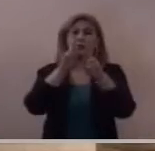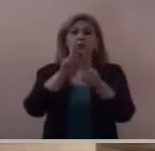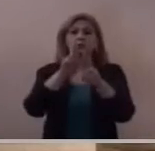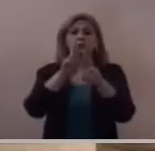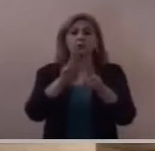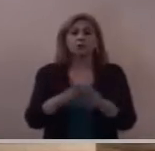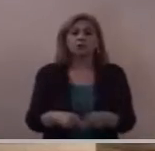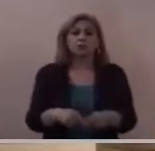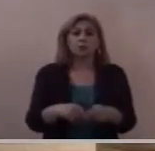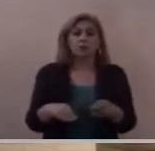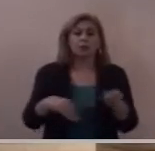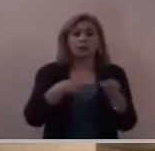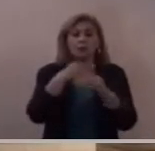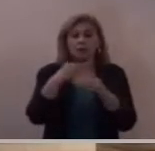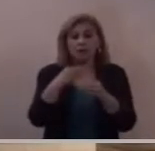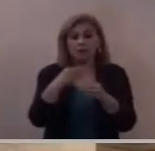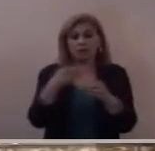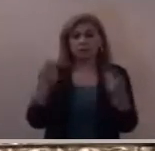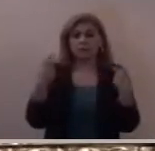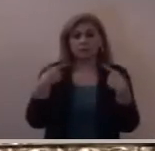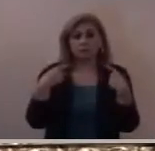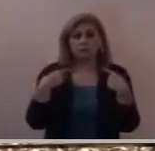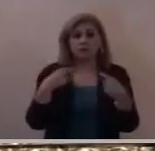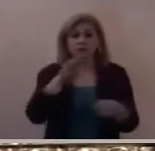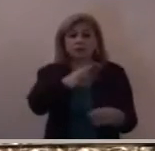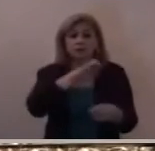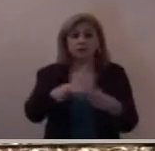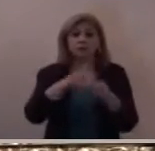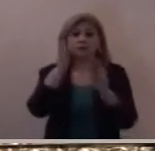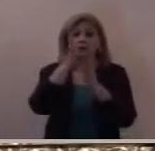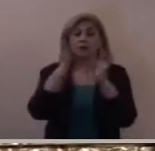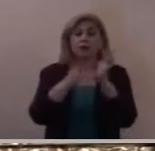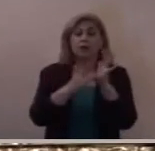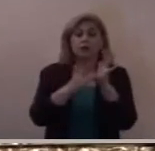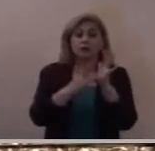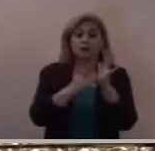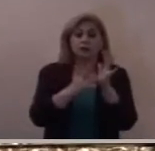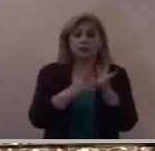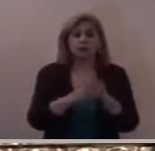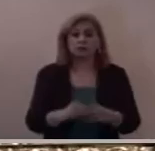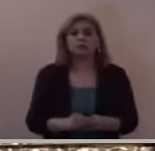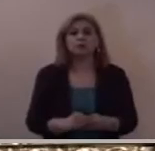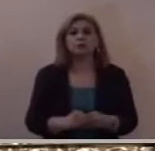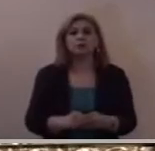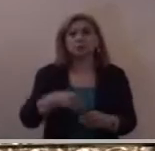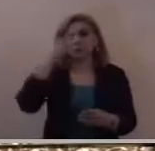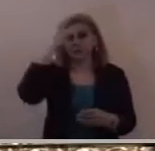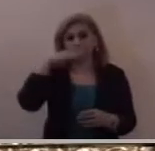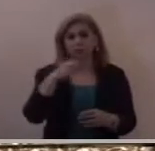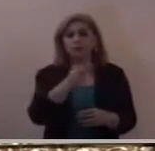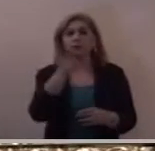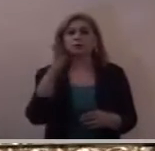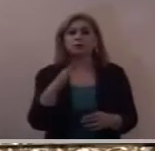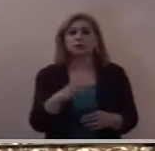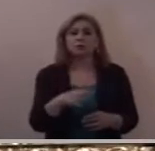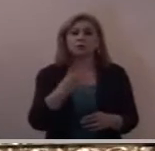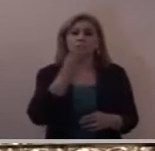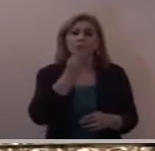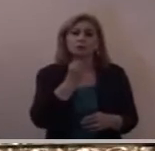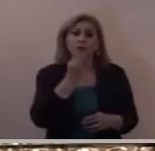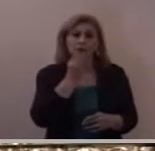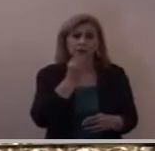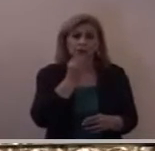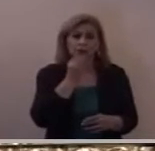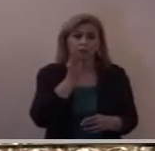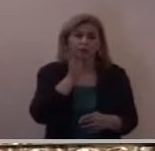religiosidad de Jesús saben ustedes que un judío no podía entrar